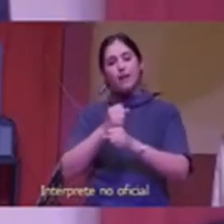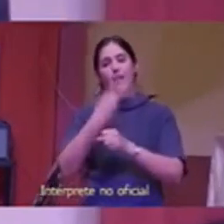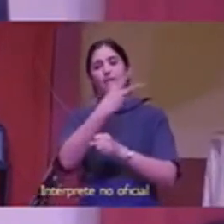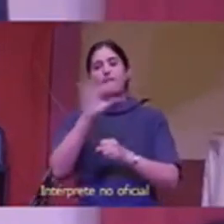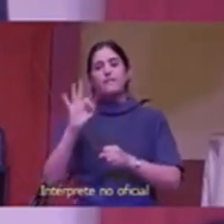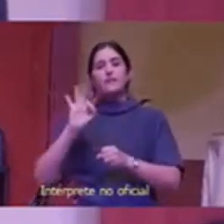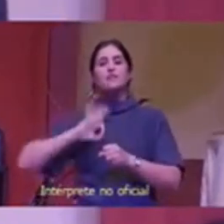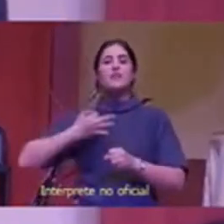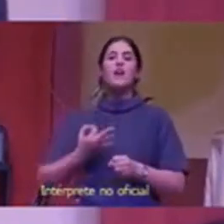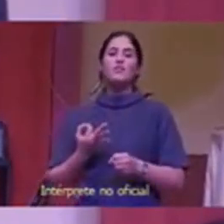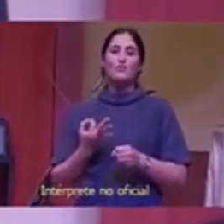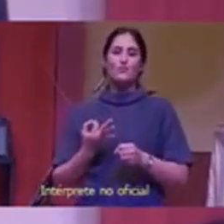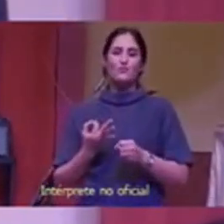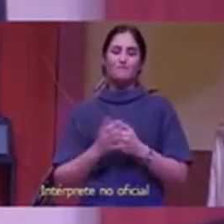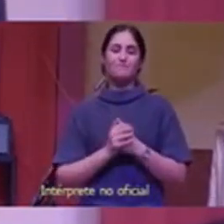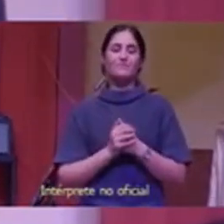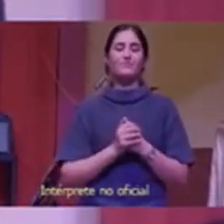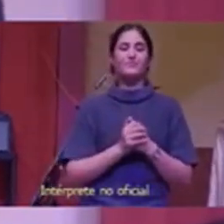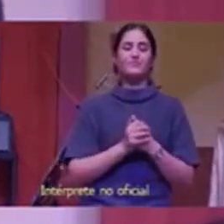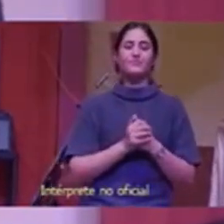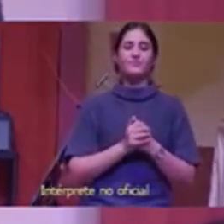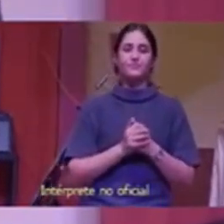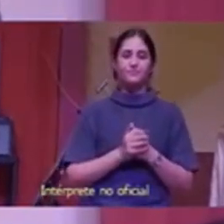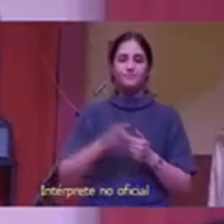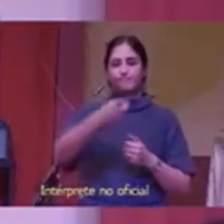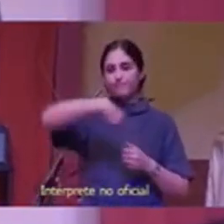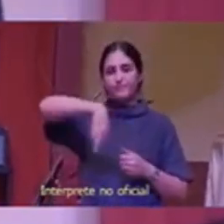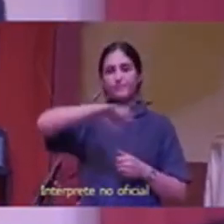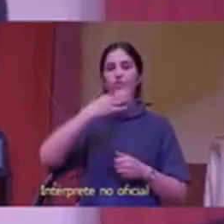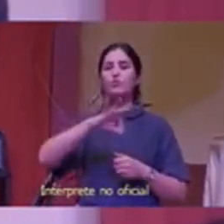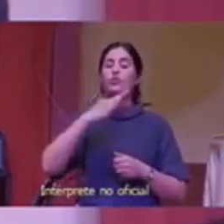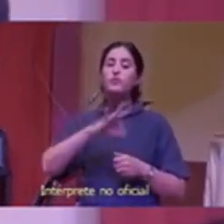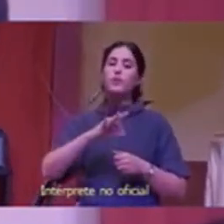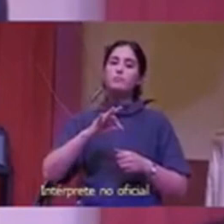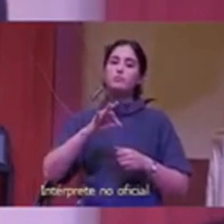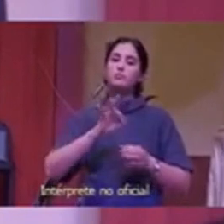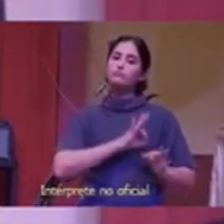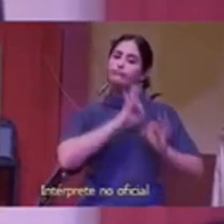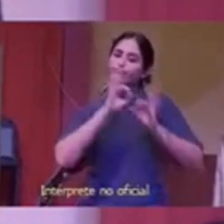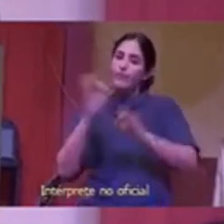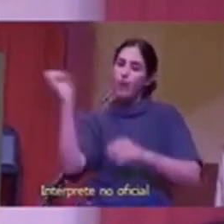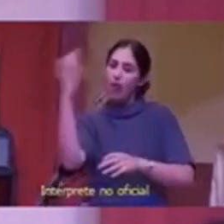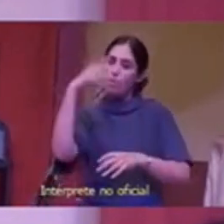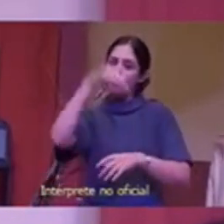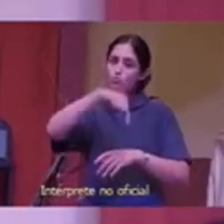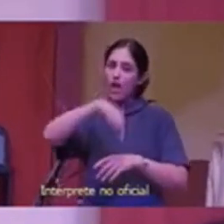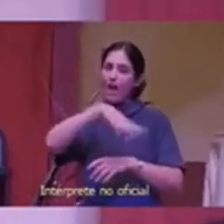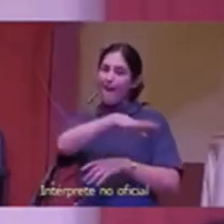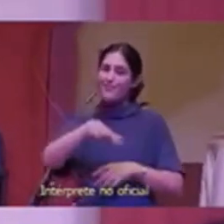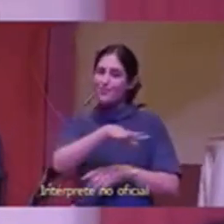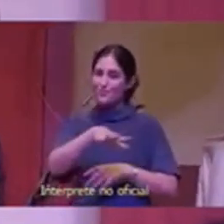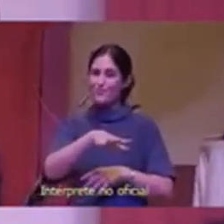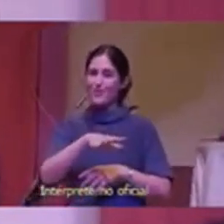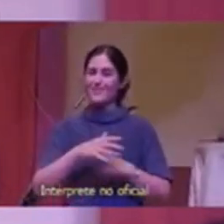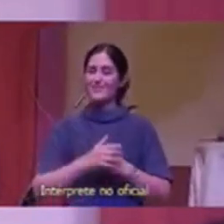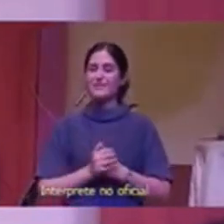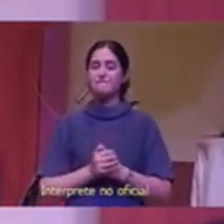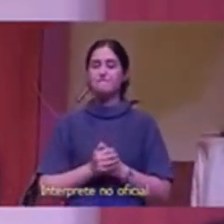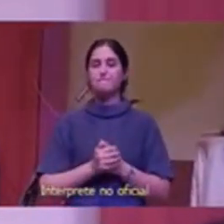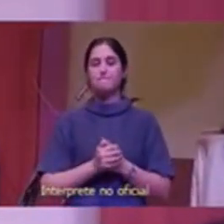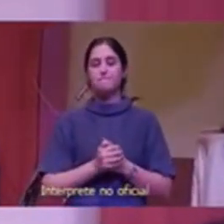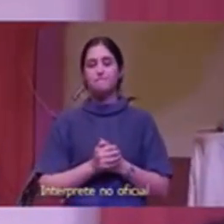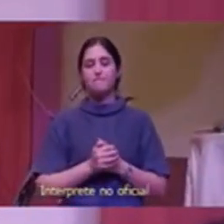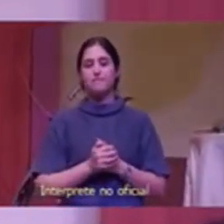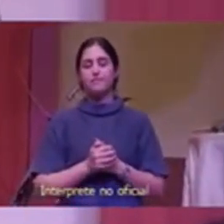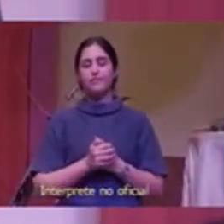tenemos que llevar la luz a este mundo oscuro